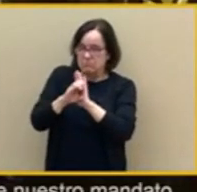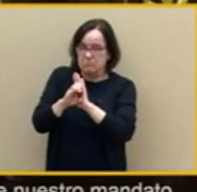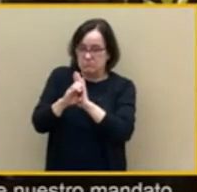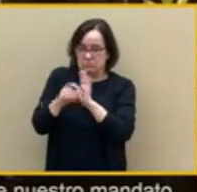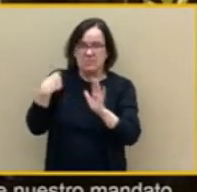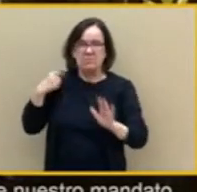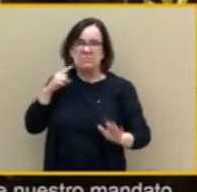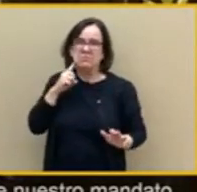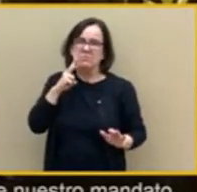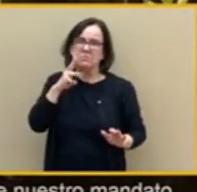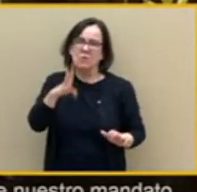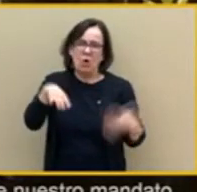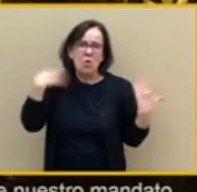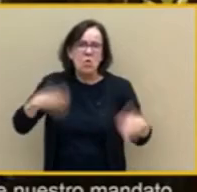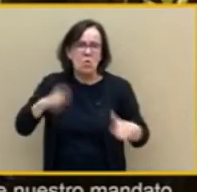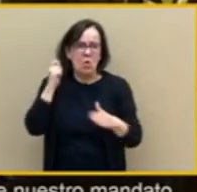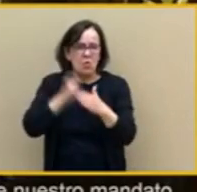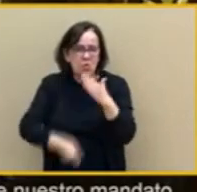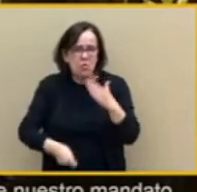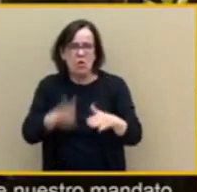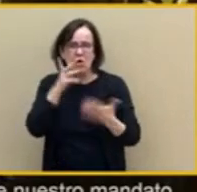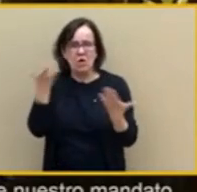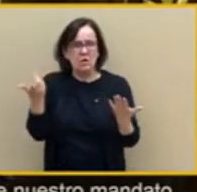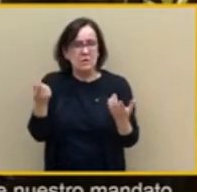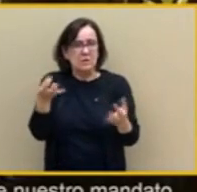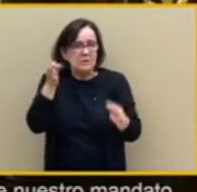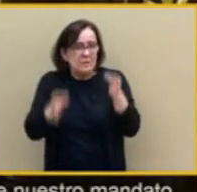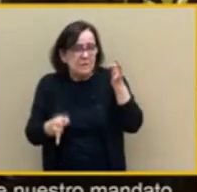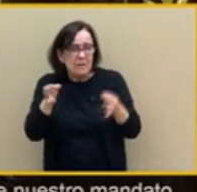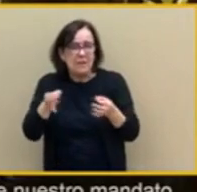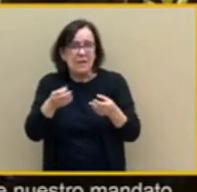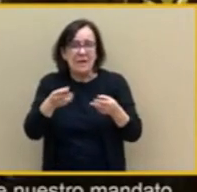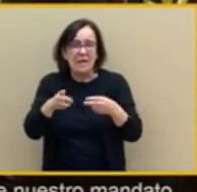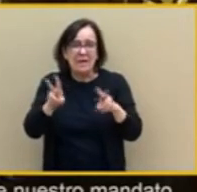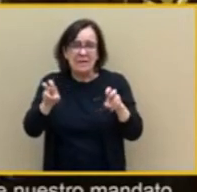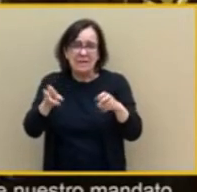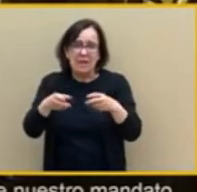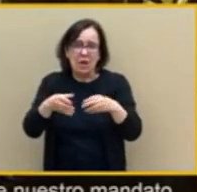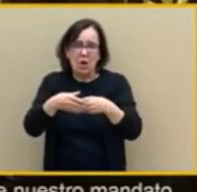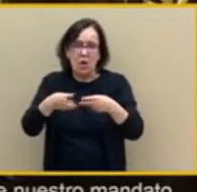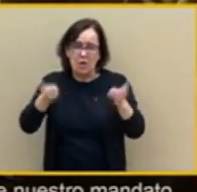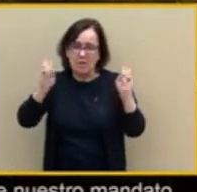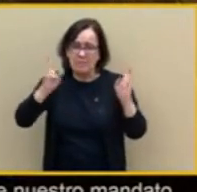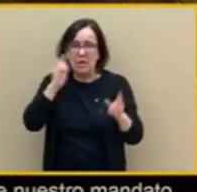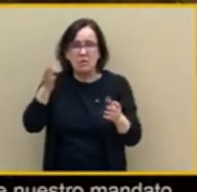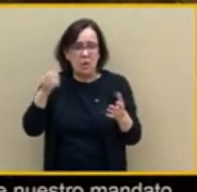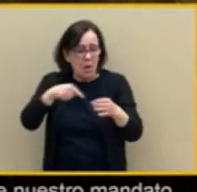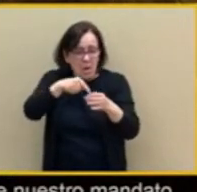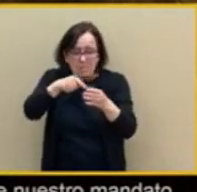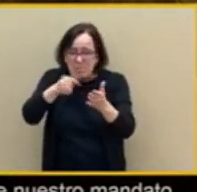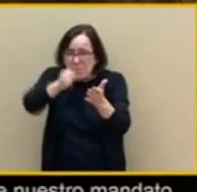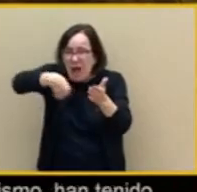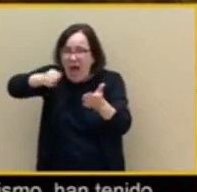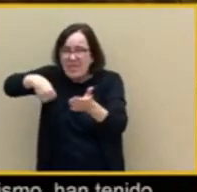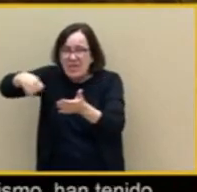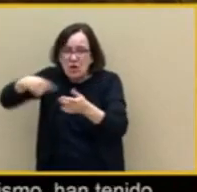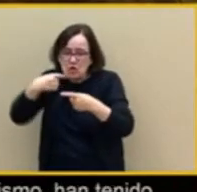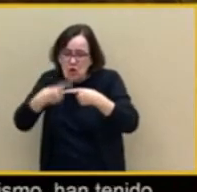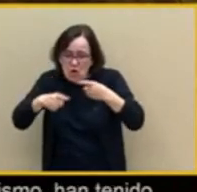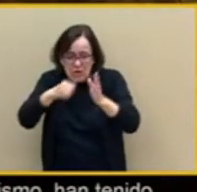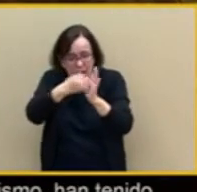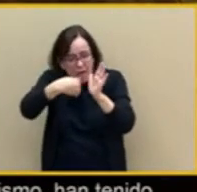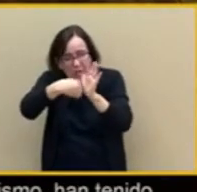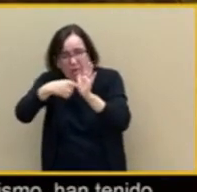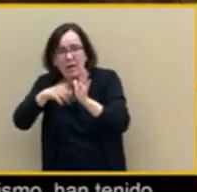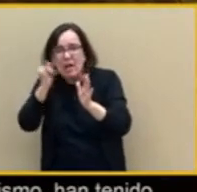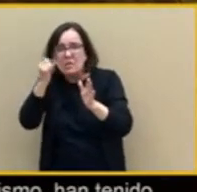espero el momento en el que Tamames interrumpe diciendo, a mí póngame cuarto y mitad. Exactamente. En algún momento va a ocurrir, nosotros y nosotras nos tenemos que ir ya, porque yo tengo que